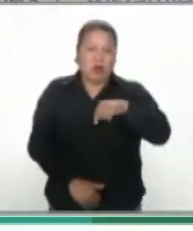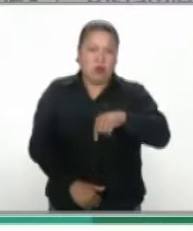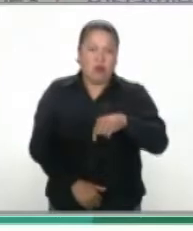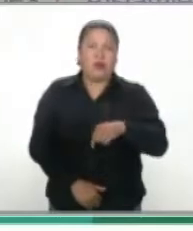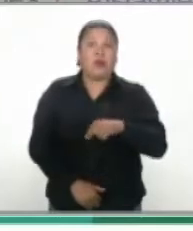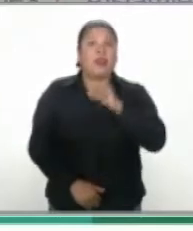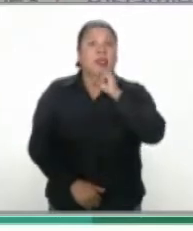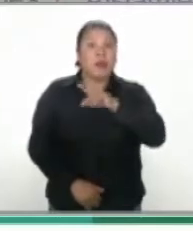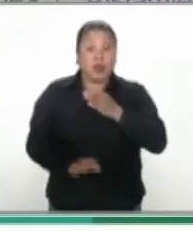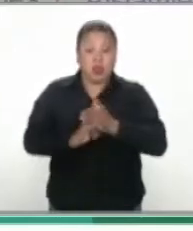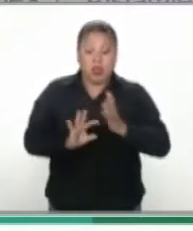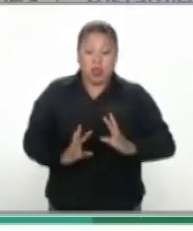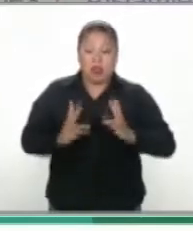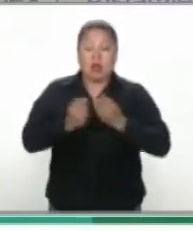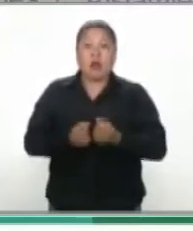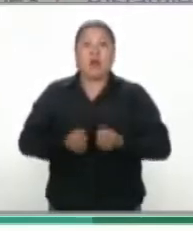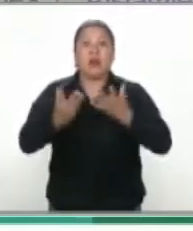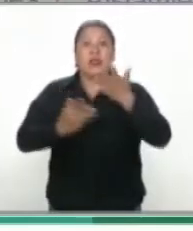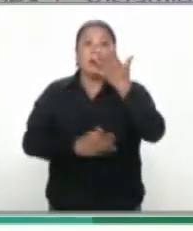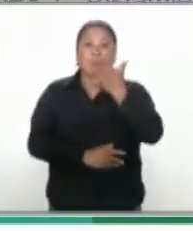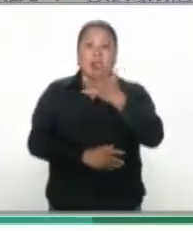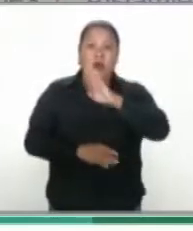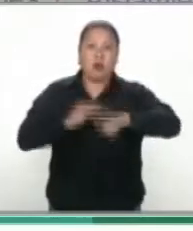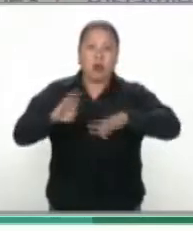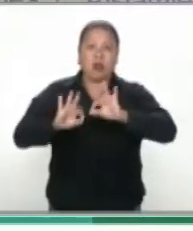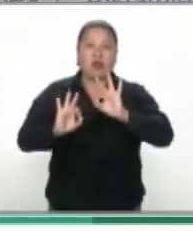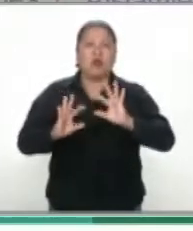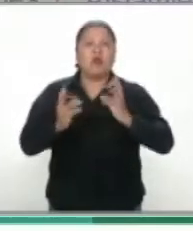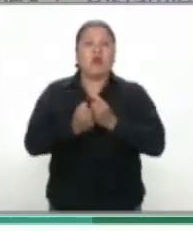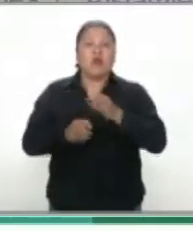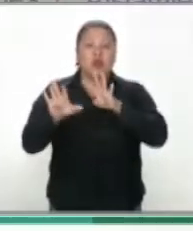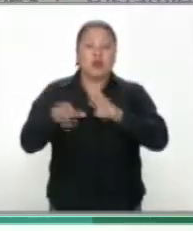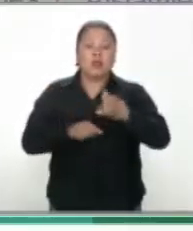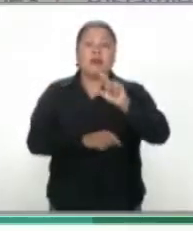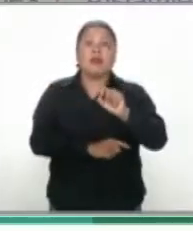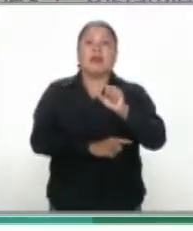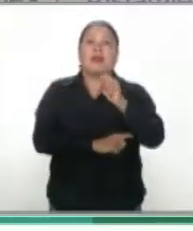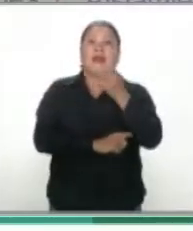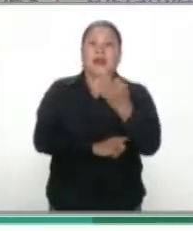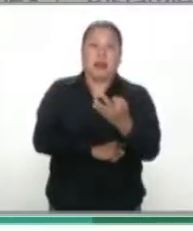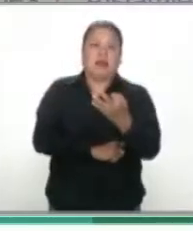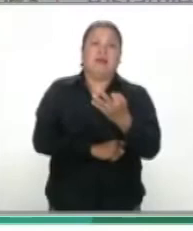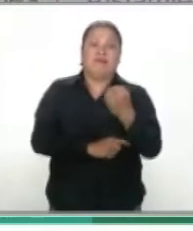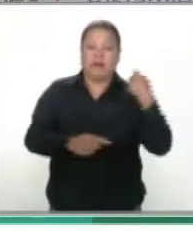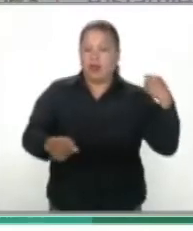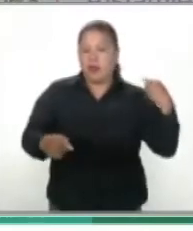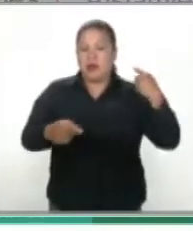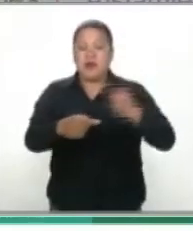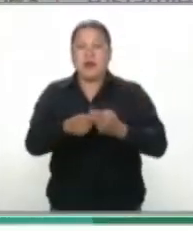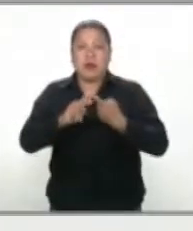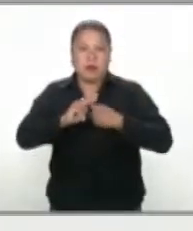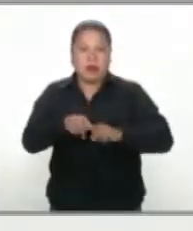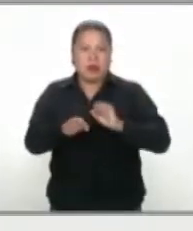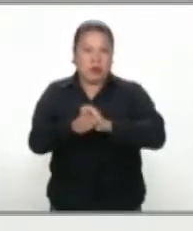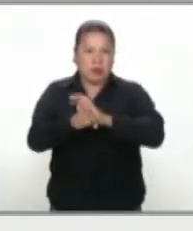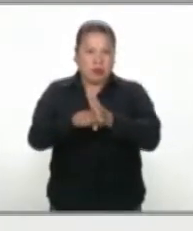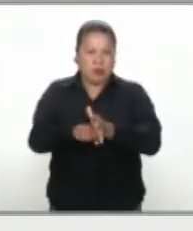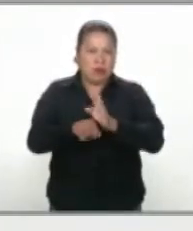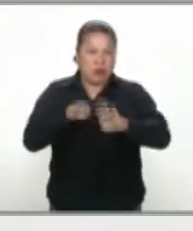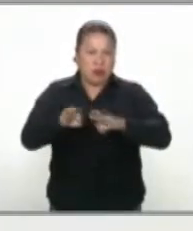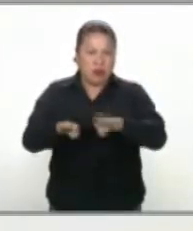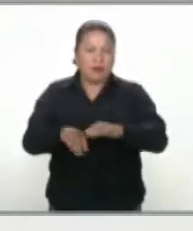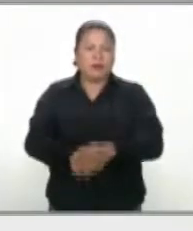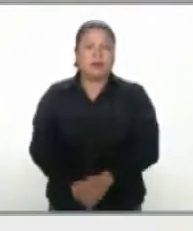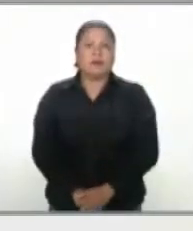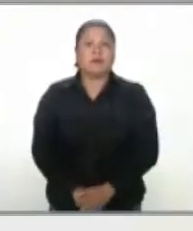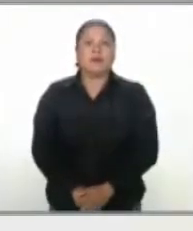se suman 5 defunciones para dar un total de 923 en toda la jornada. Con